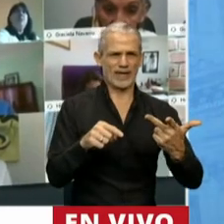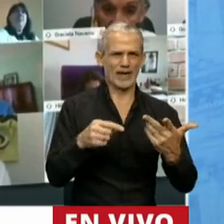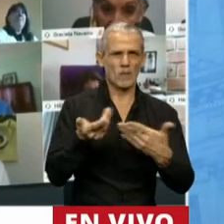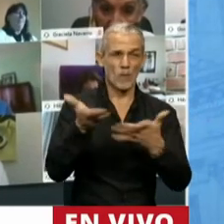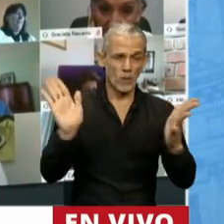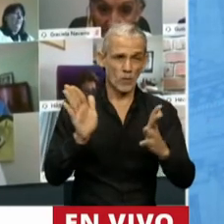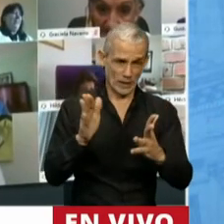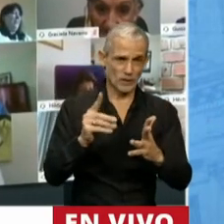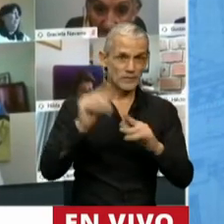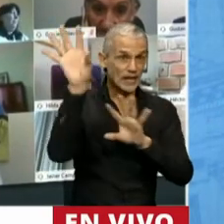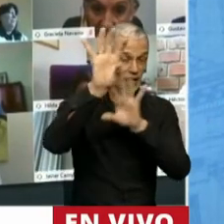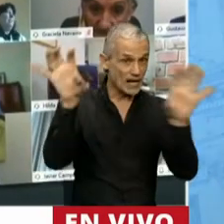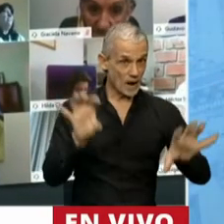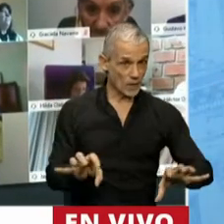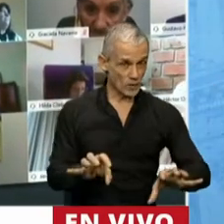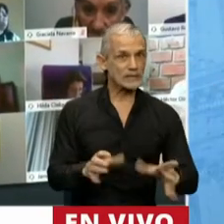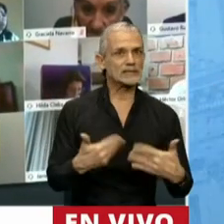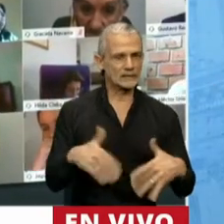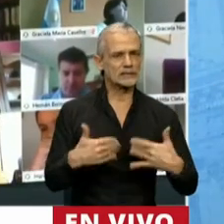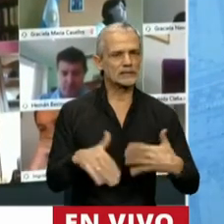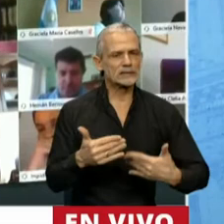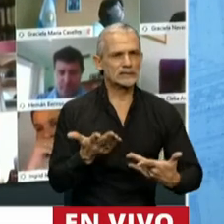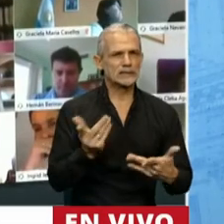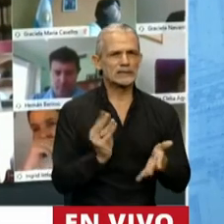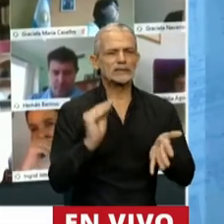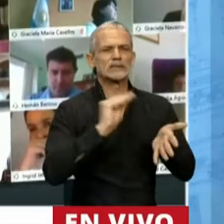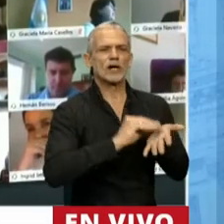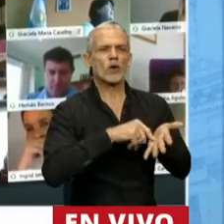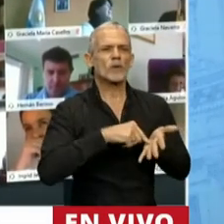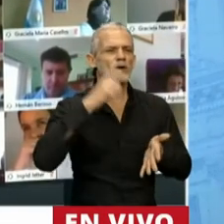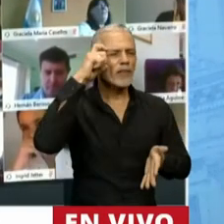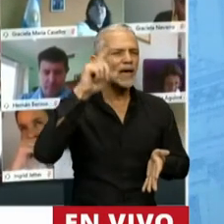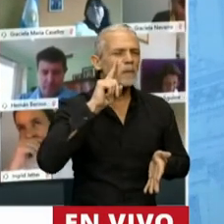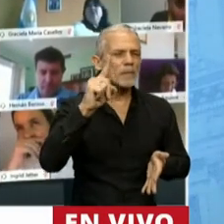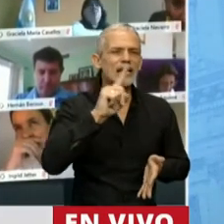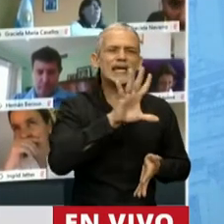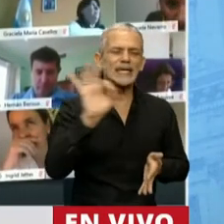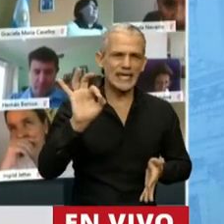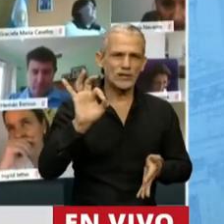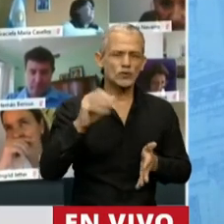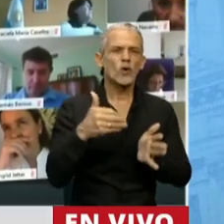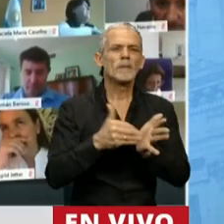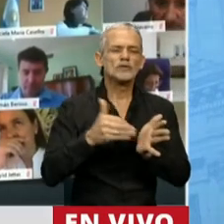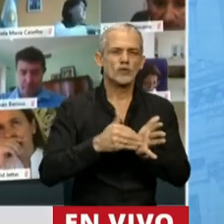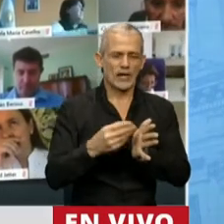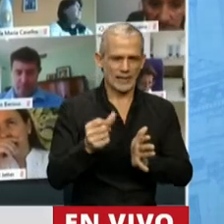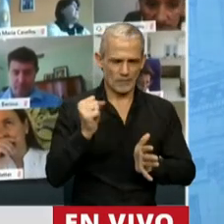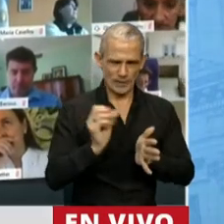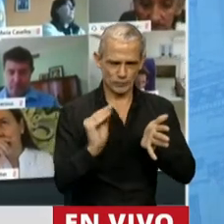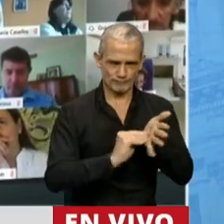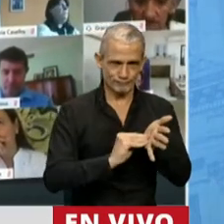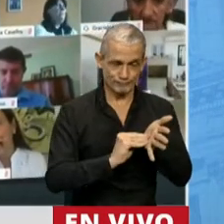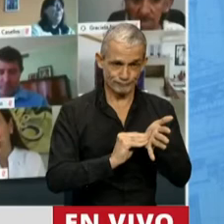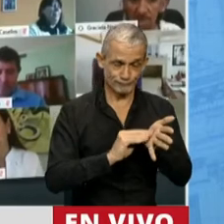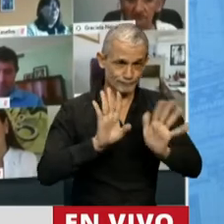en el interior y es su incorporación de 10.500 millones de pesos. Antes